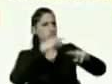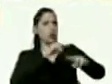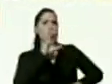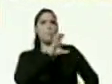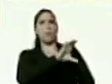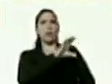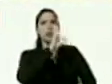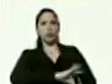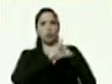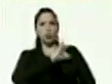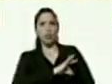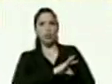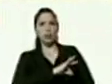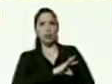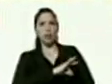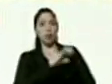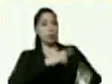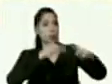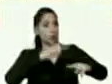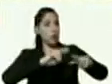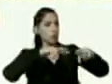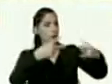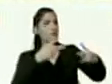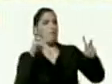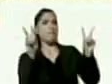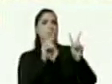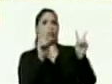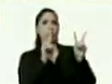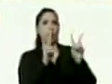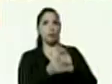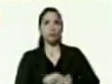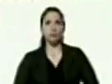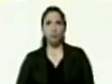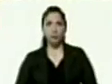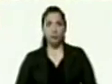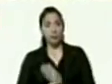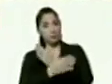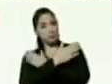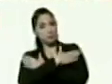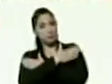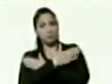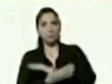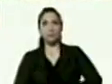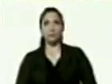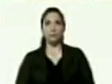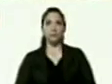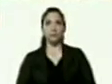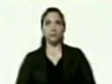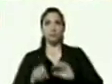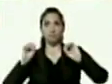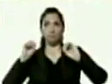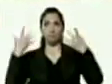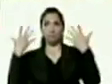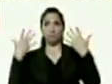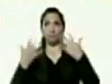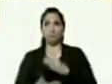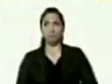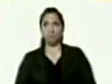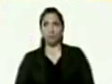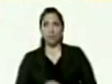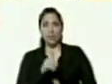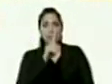socialista construyendo las nuevas victorias los felicito han logrado 100